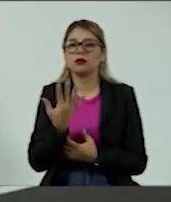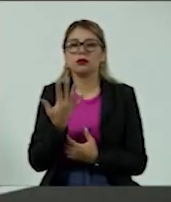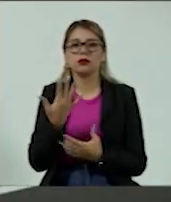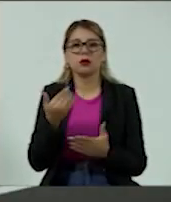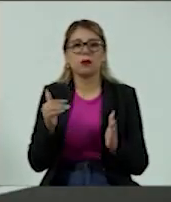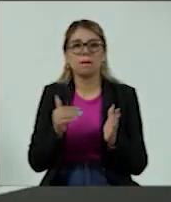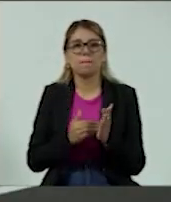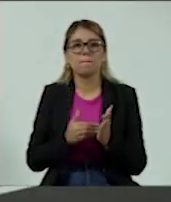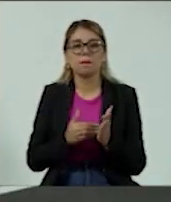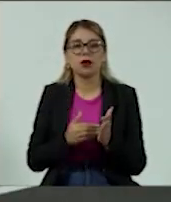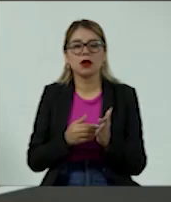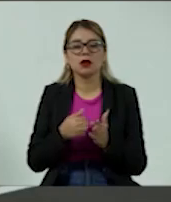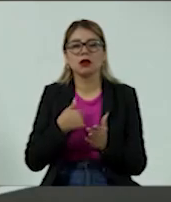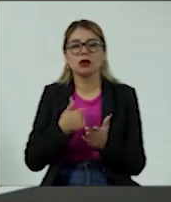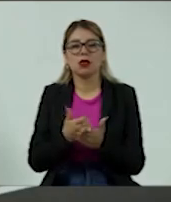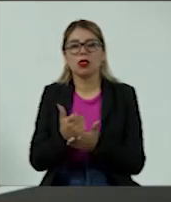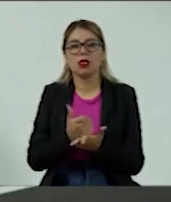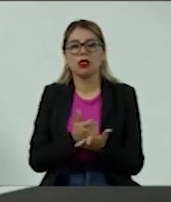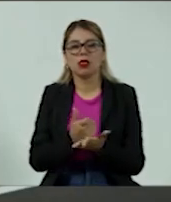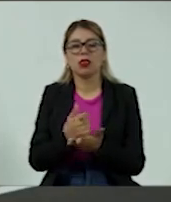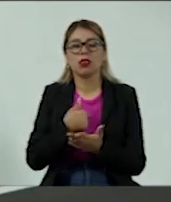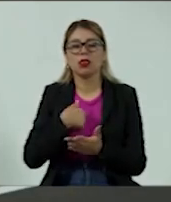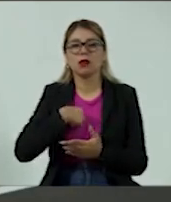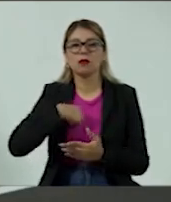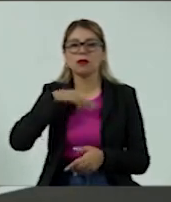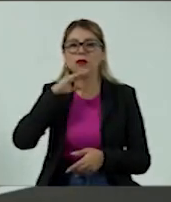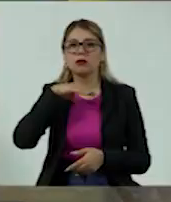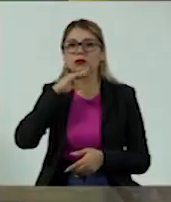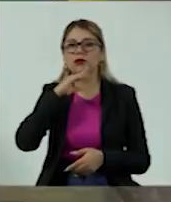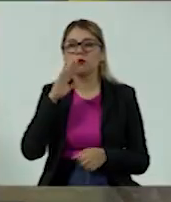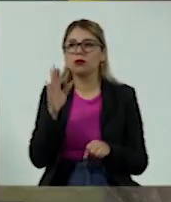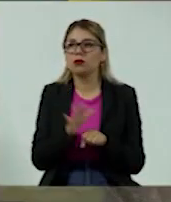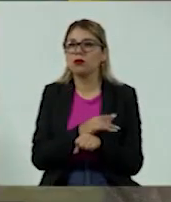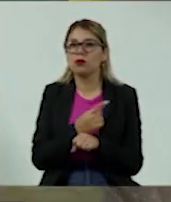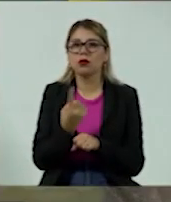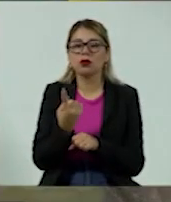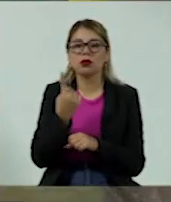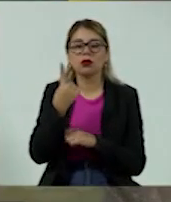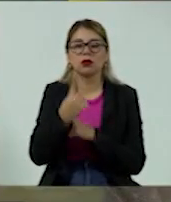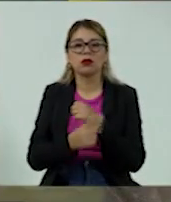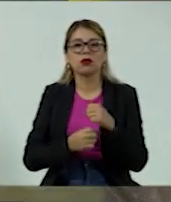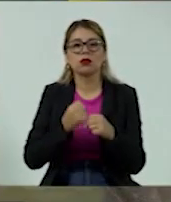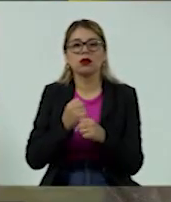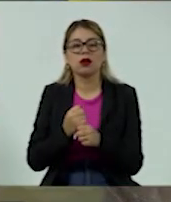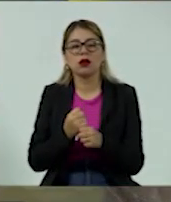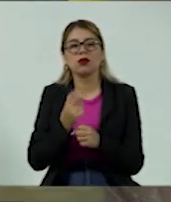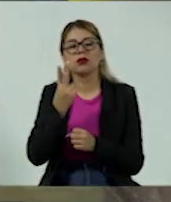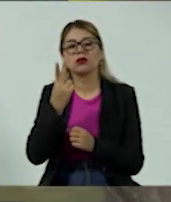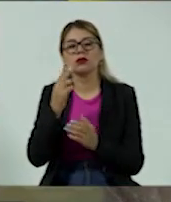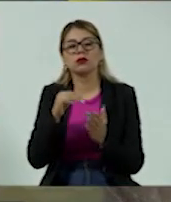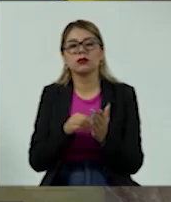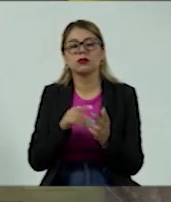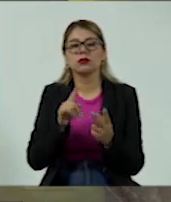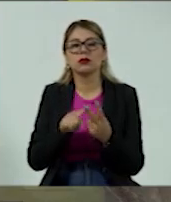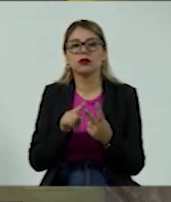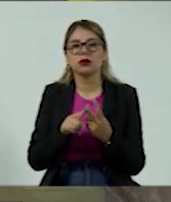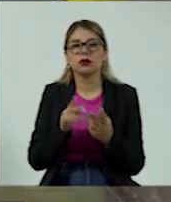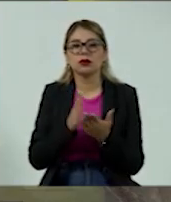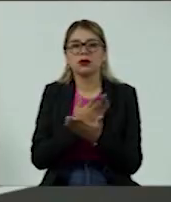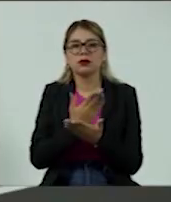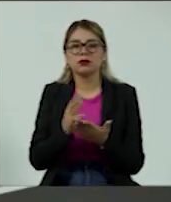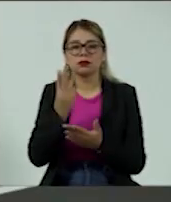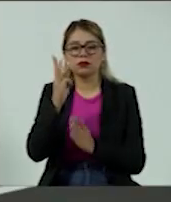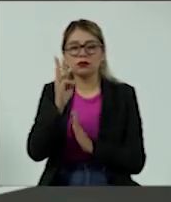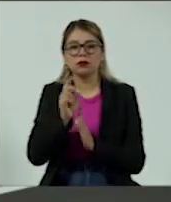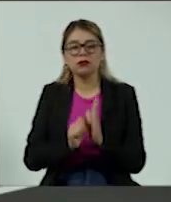mil pesos por tu tarjeta y ni cuenta te diste, porque te cobraron la anualidad de dos mil pesos, pero te la dividieron en tres